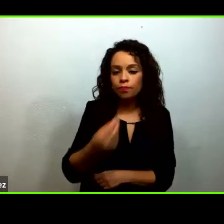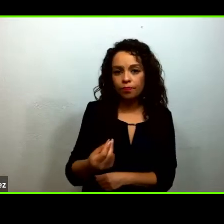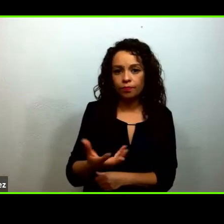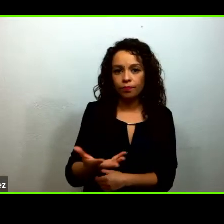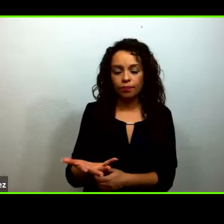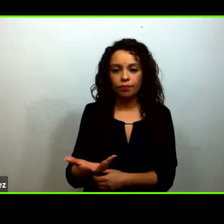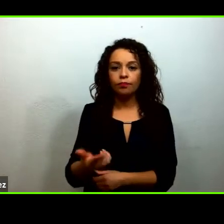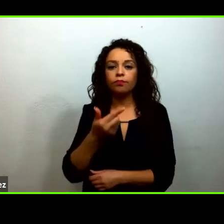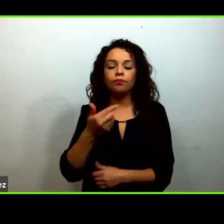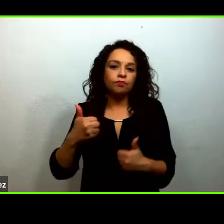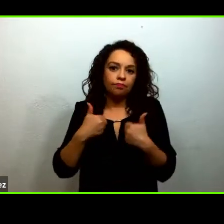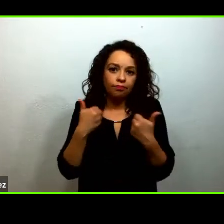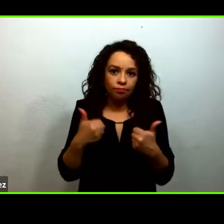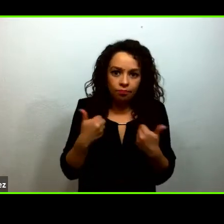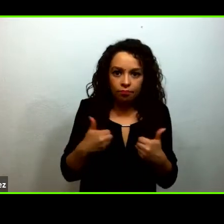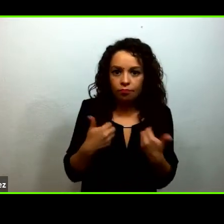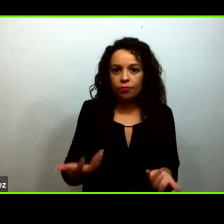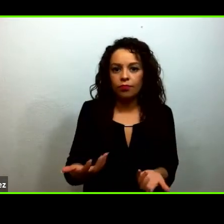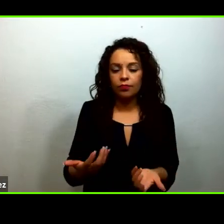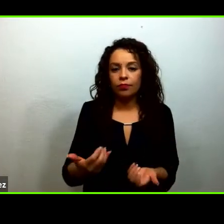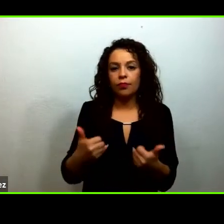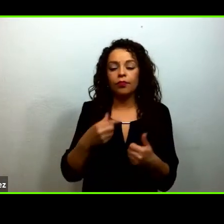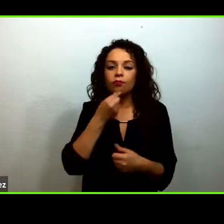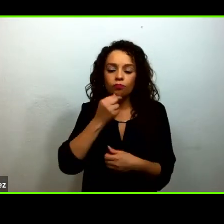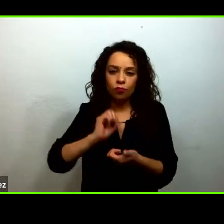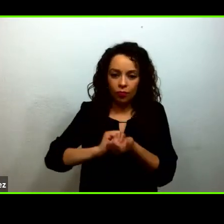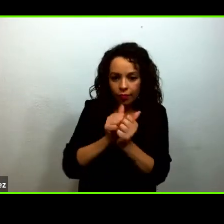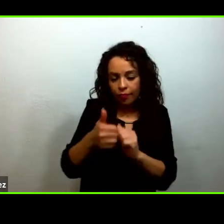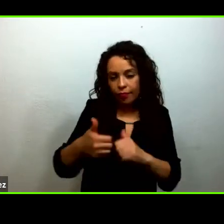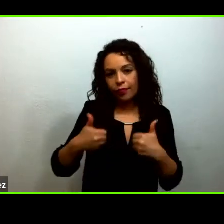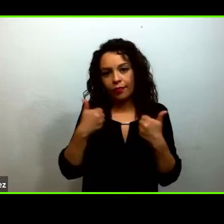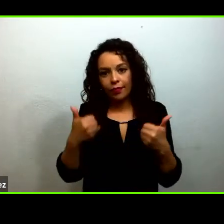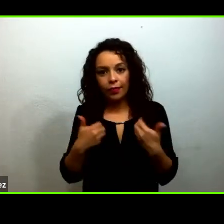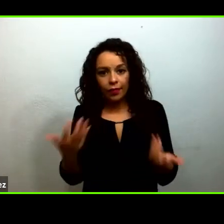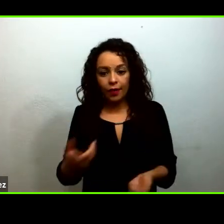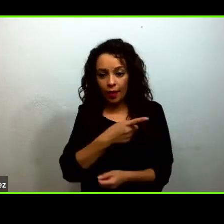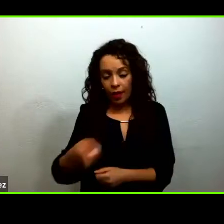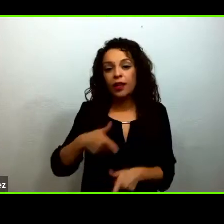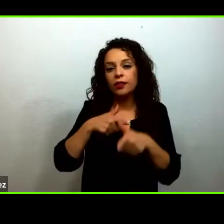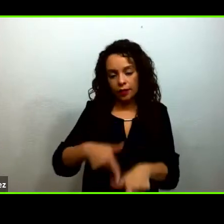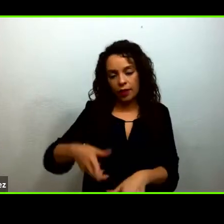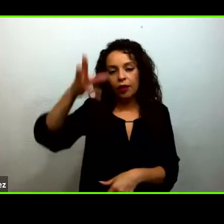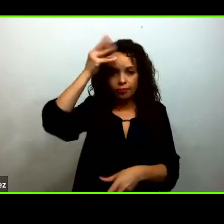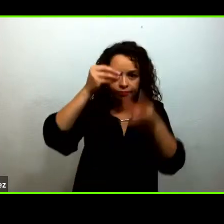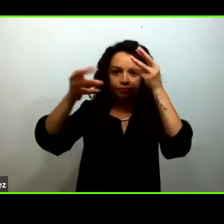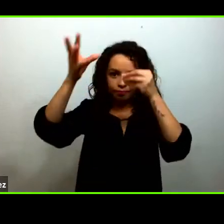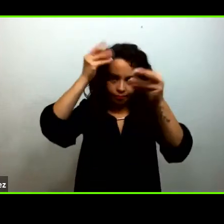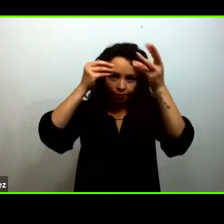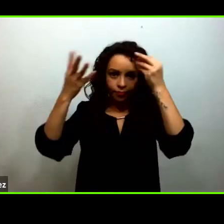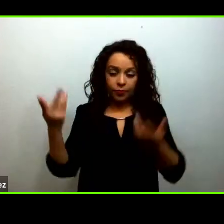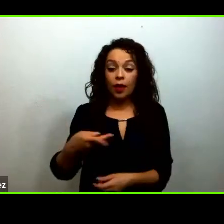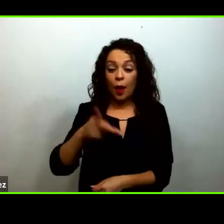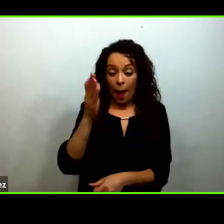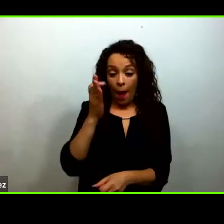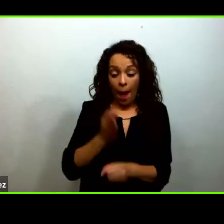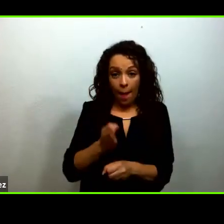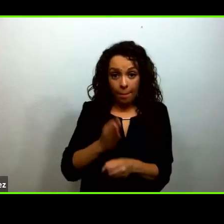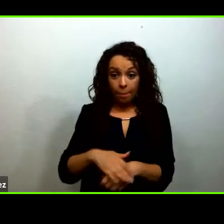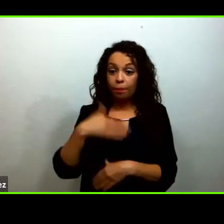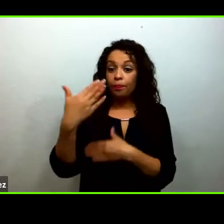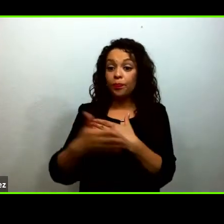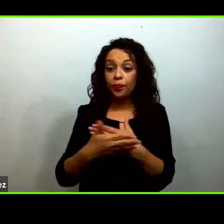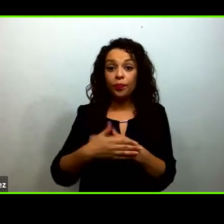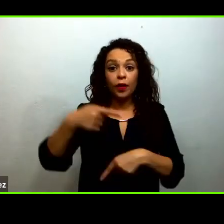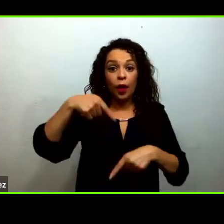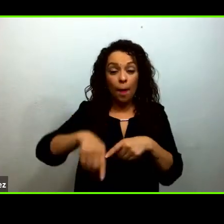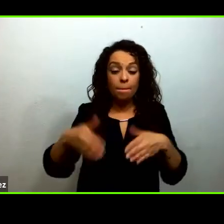a punto de iniciar, a muy pocas semanas, de iniciar un nuevo ciclo escolar en un contexto complejo, todavía con mucha